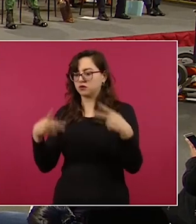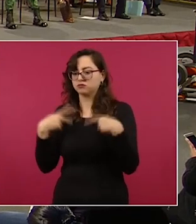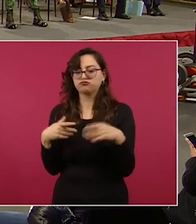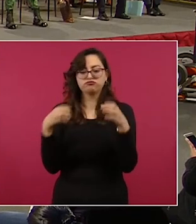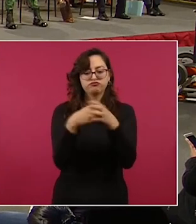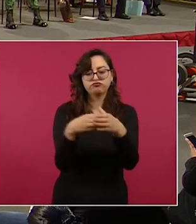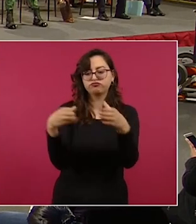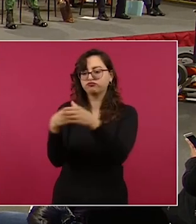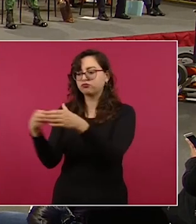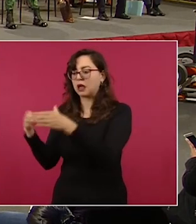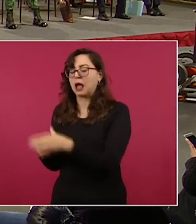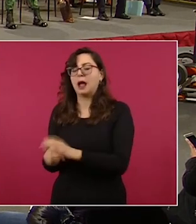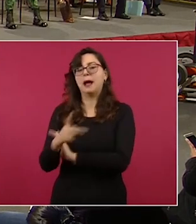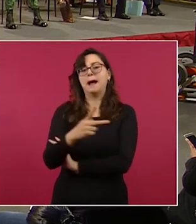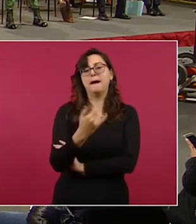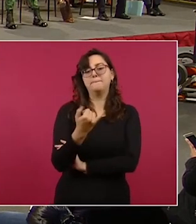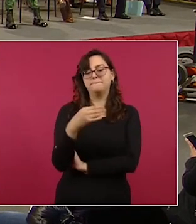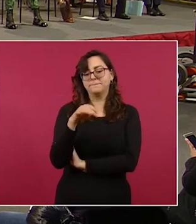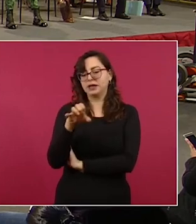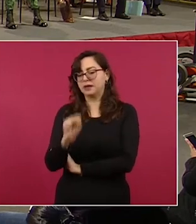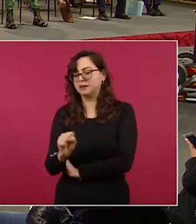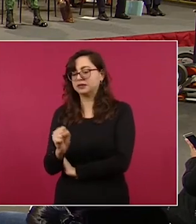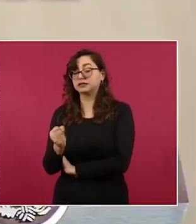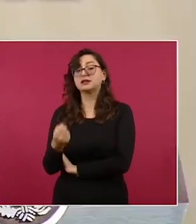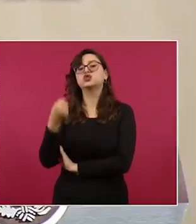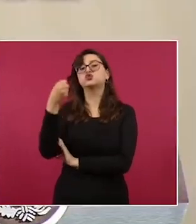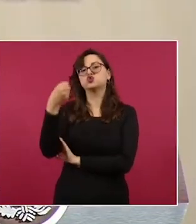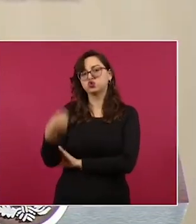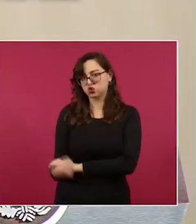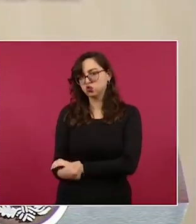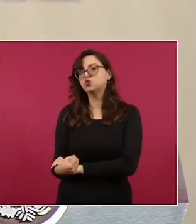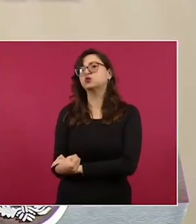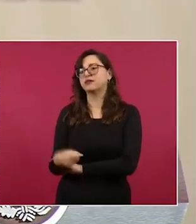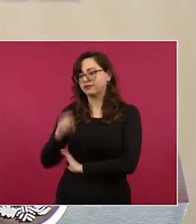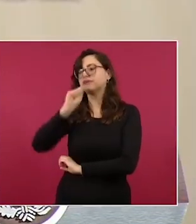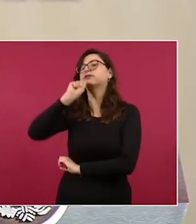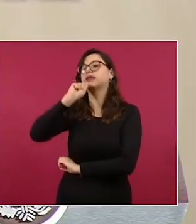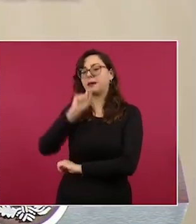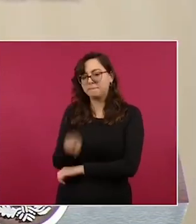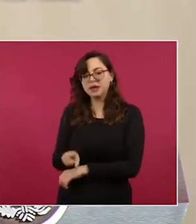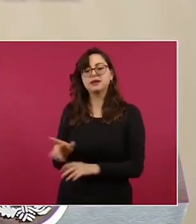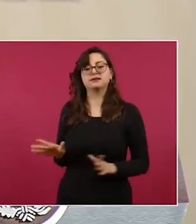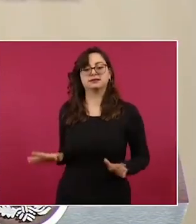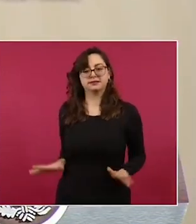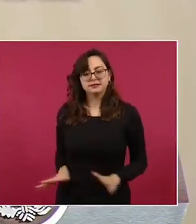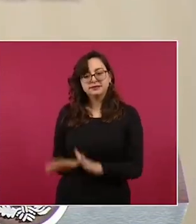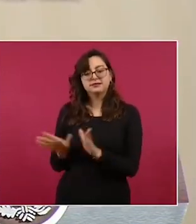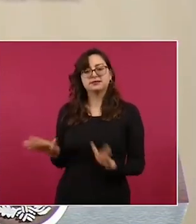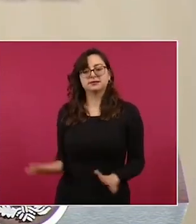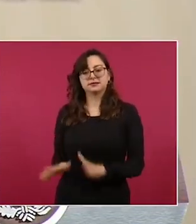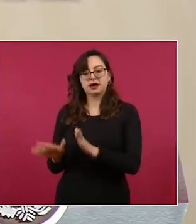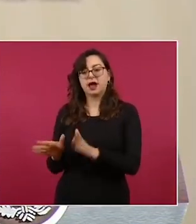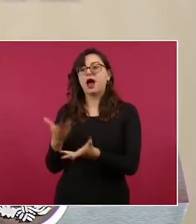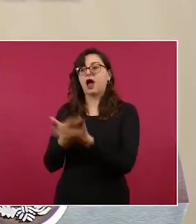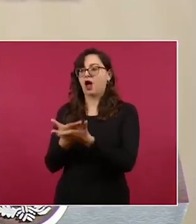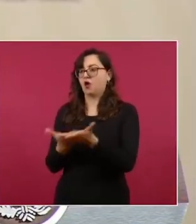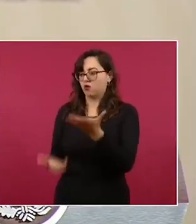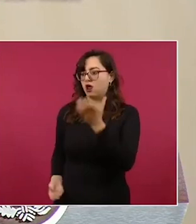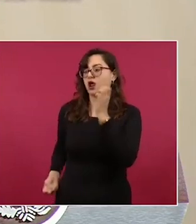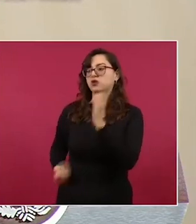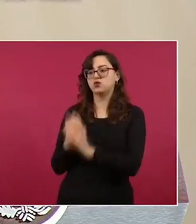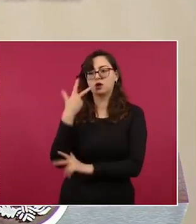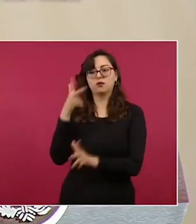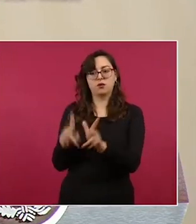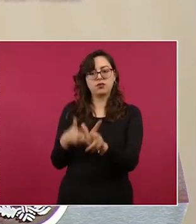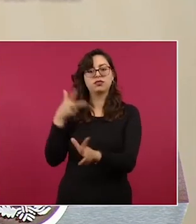empresarios ahí, en la zona sur, ahí por donde pasa este tramo del Tren